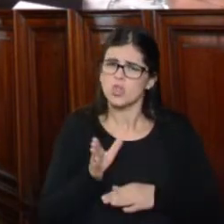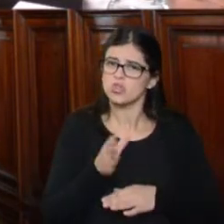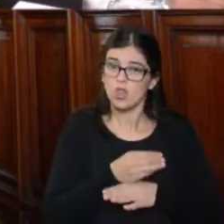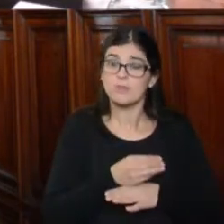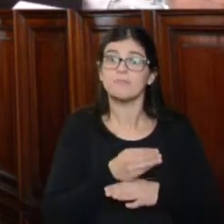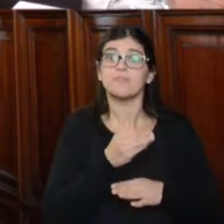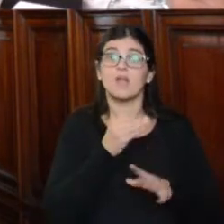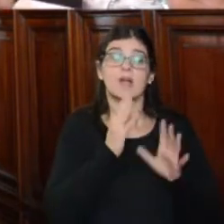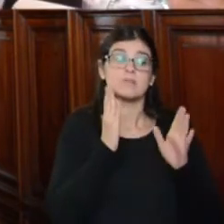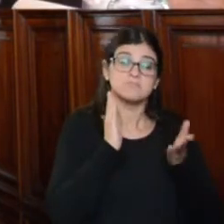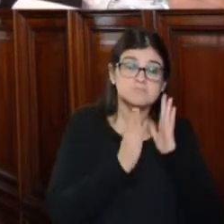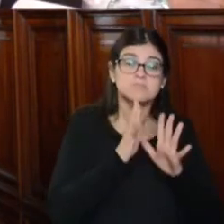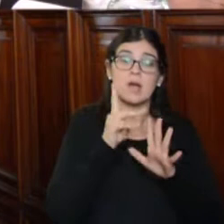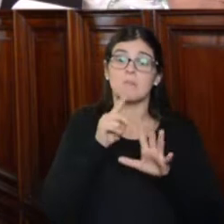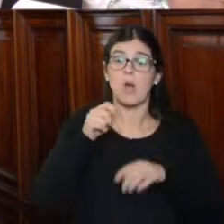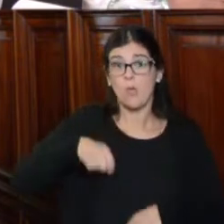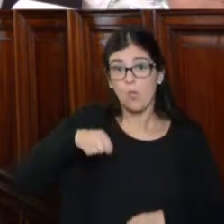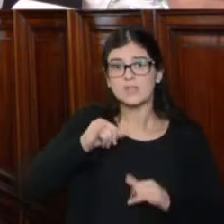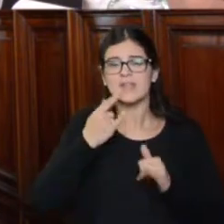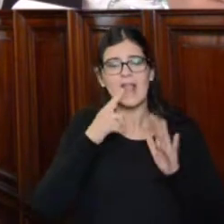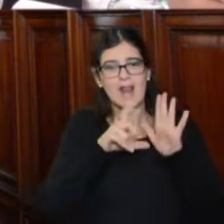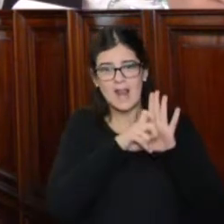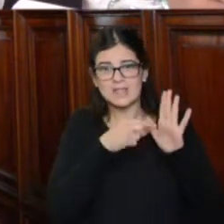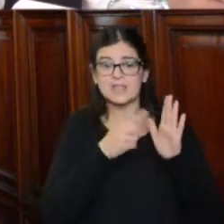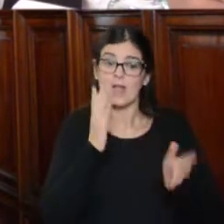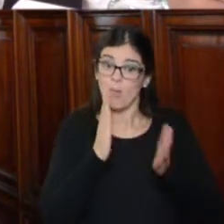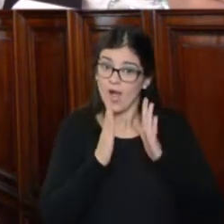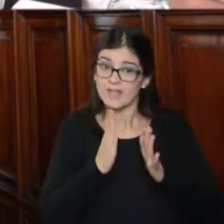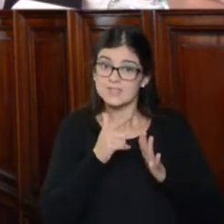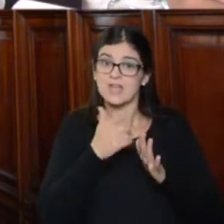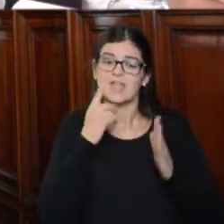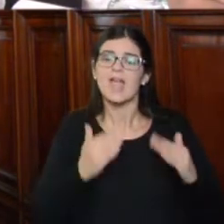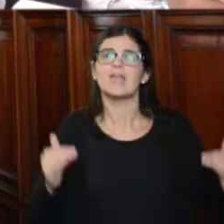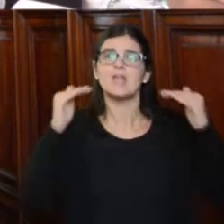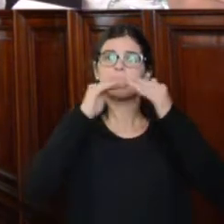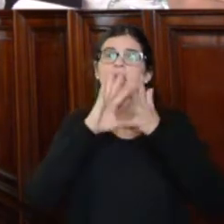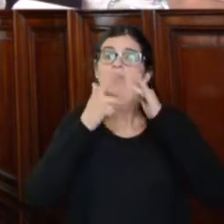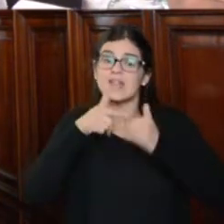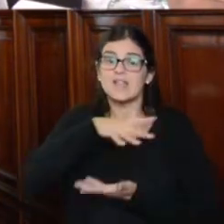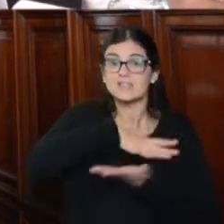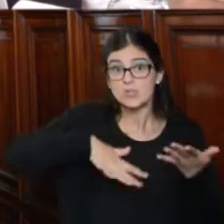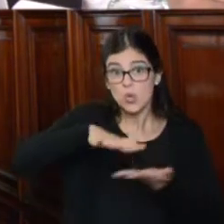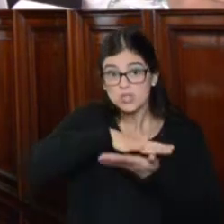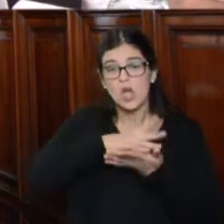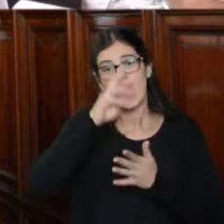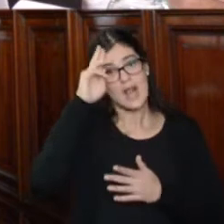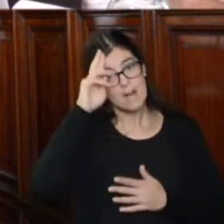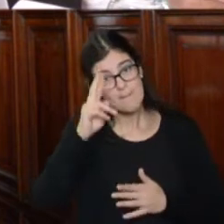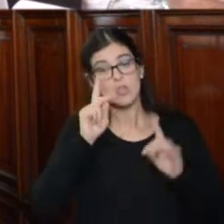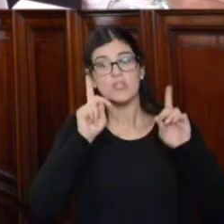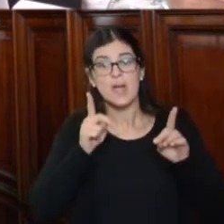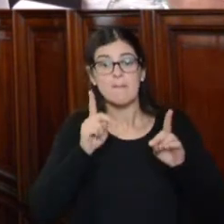magistrados como a abogados, a los que las leyes del ejercicio de la abogacía equiparan en este aspecto el respeto y